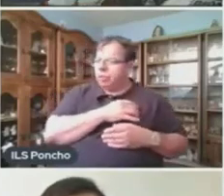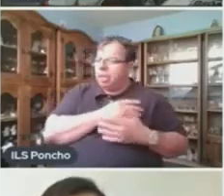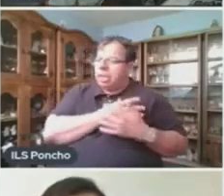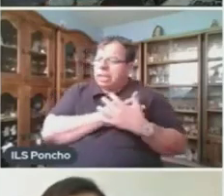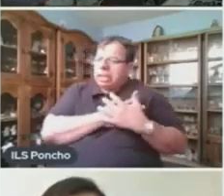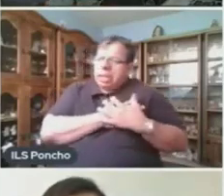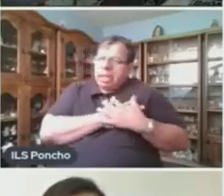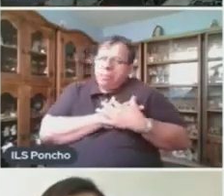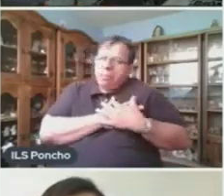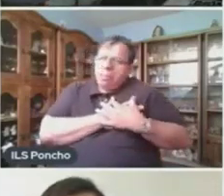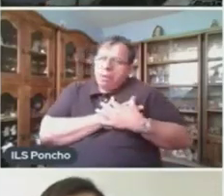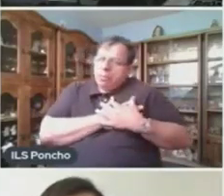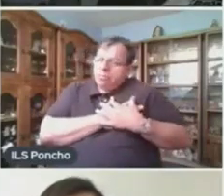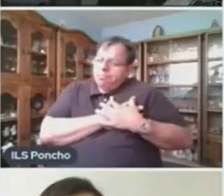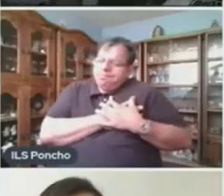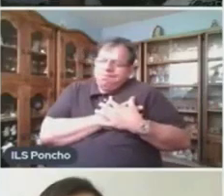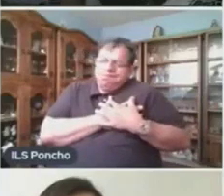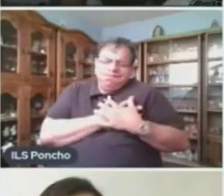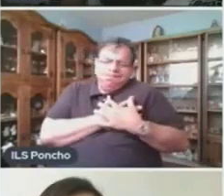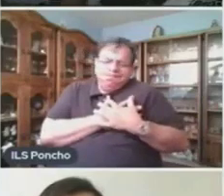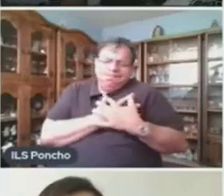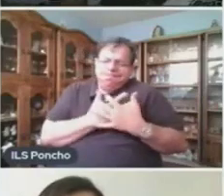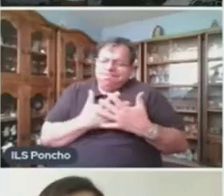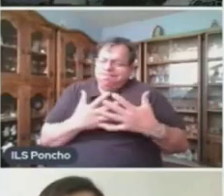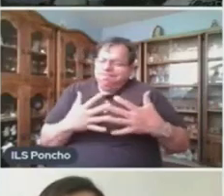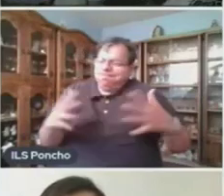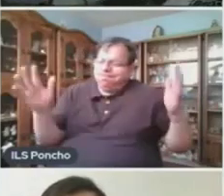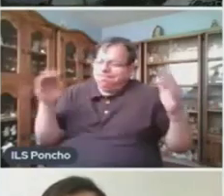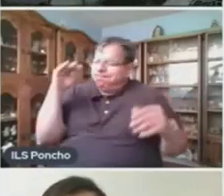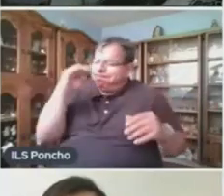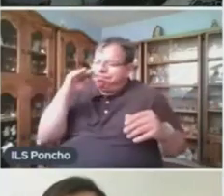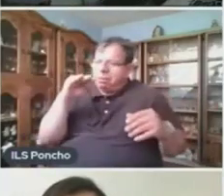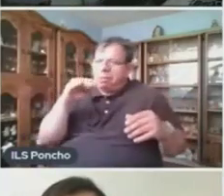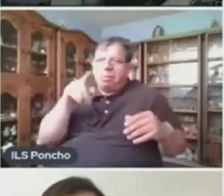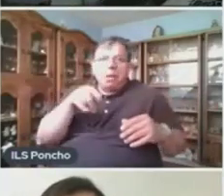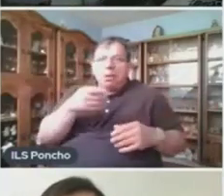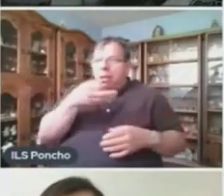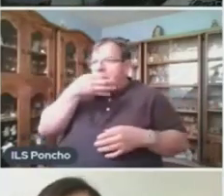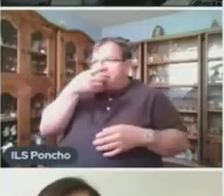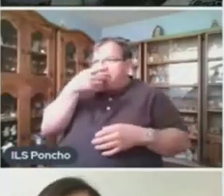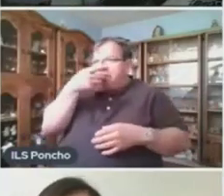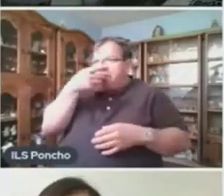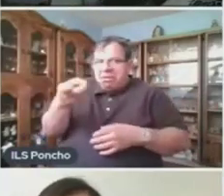Sin límites Aunque Nunca se lo dijo